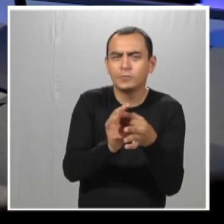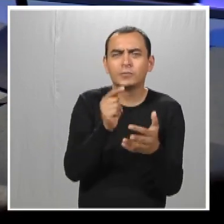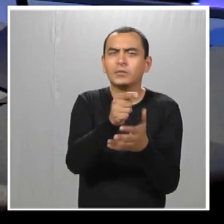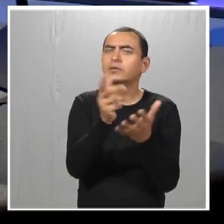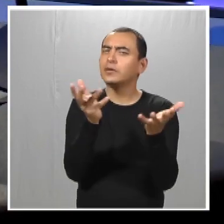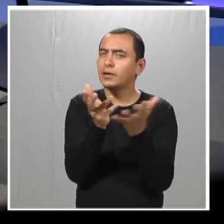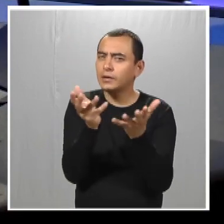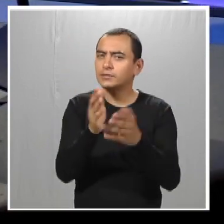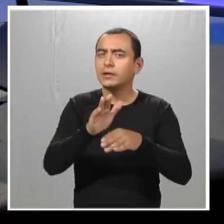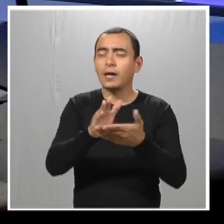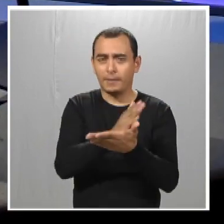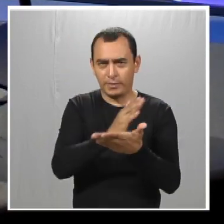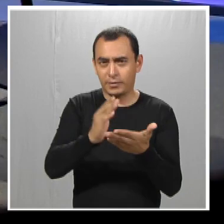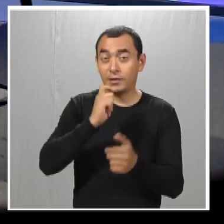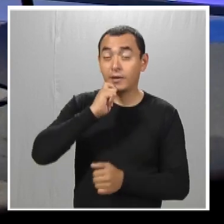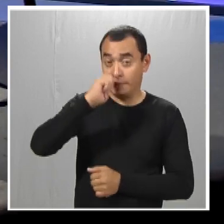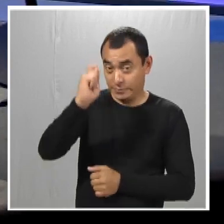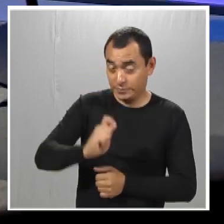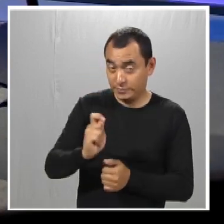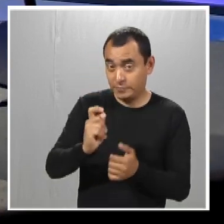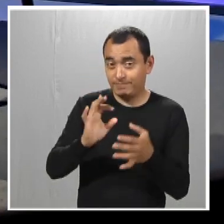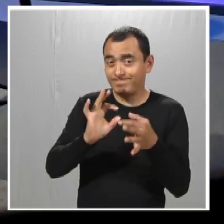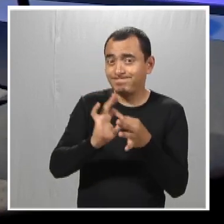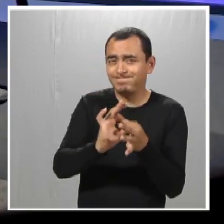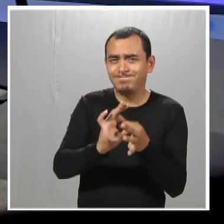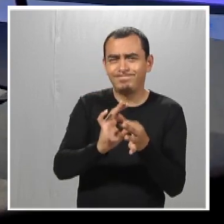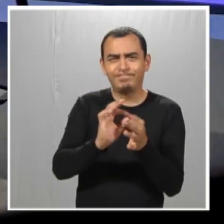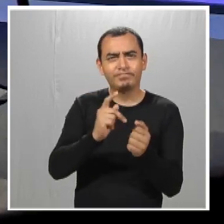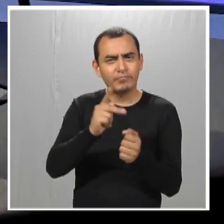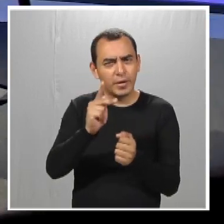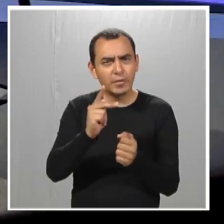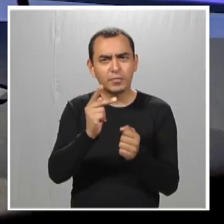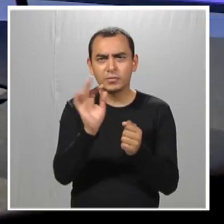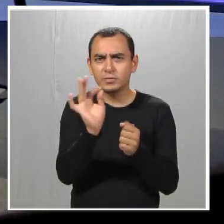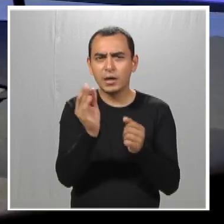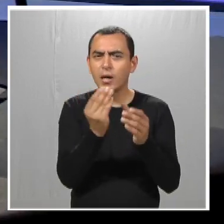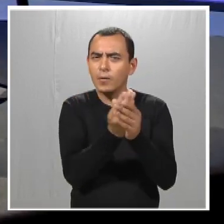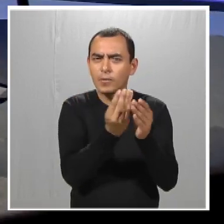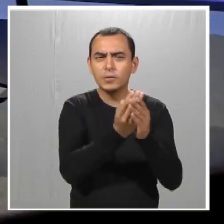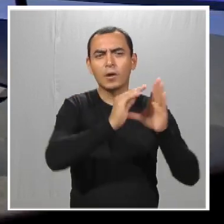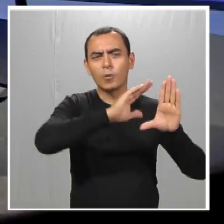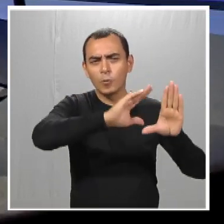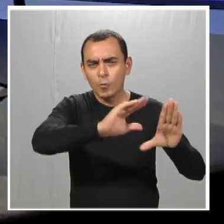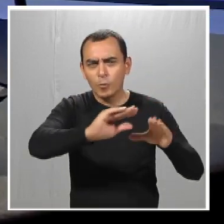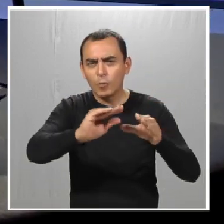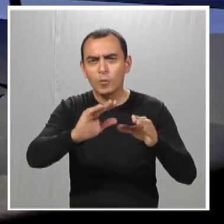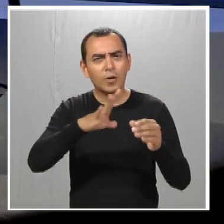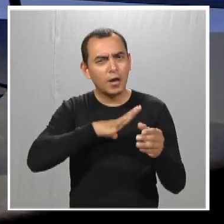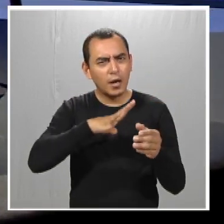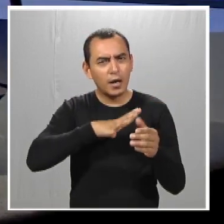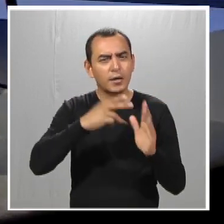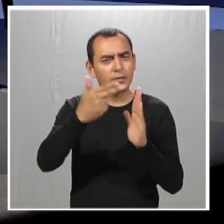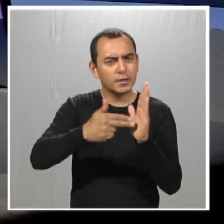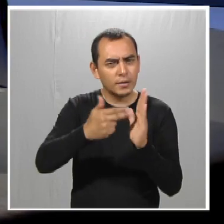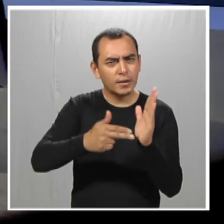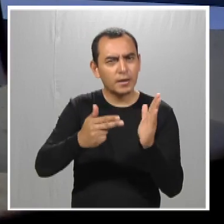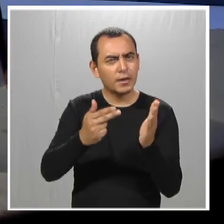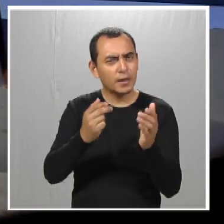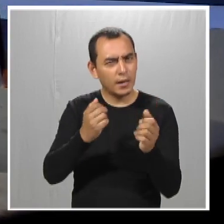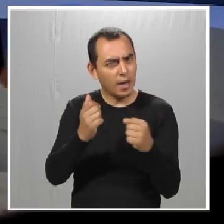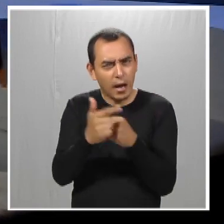involucran? ¿Qué hacen ustedes además de ser amistad, pero tienen alguna capacitación, tienen alguna,